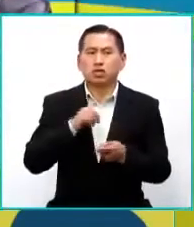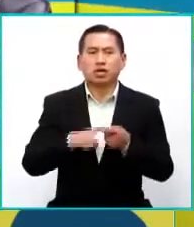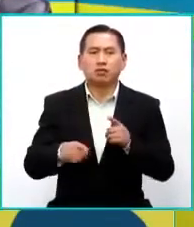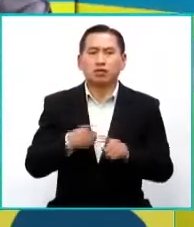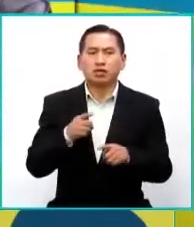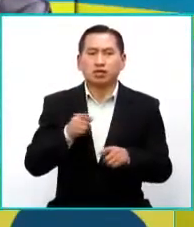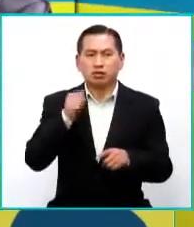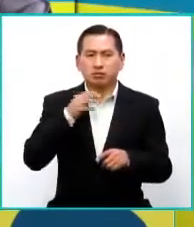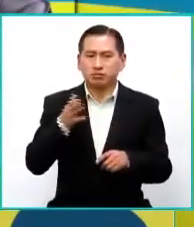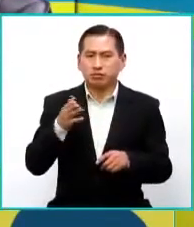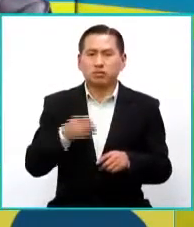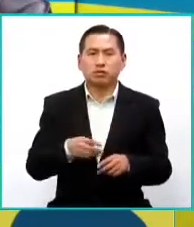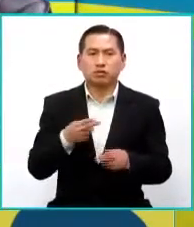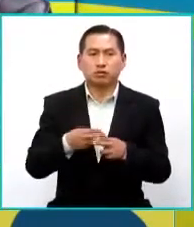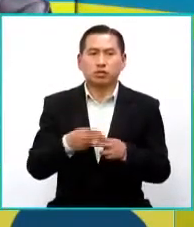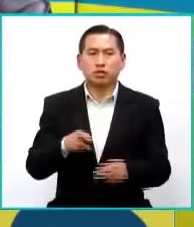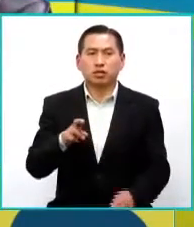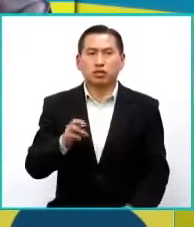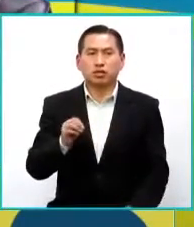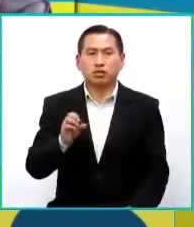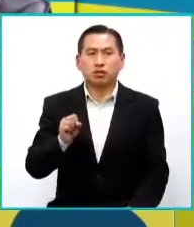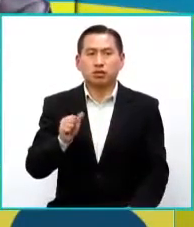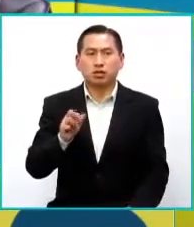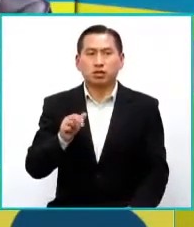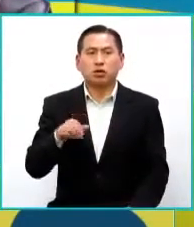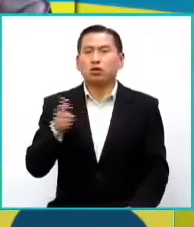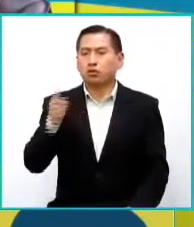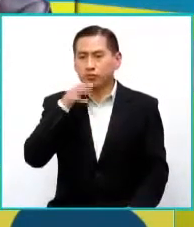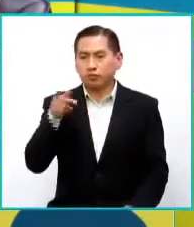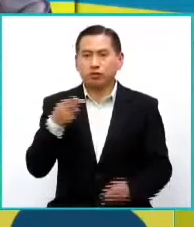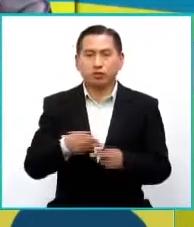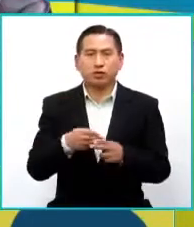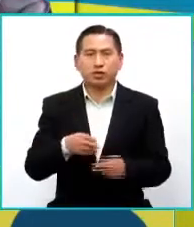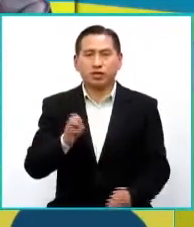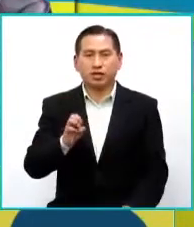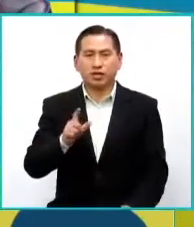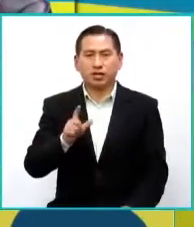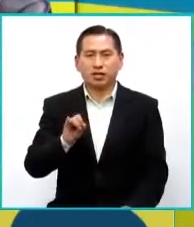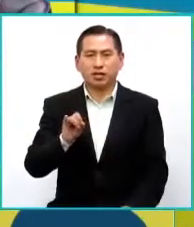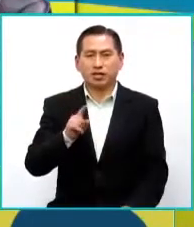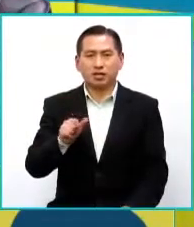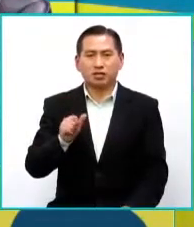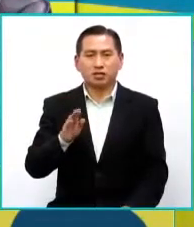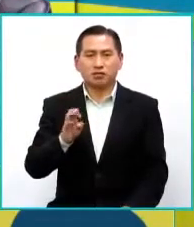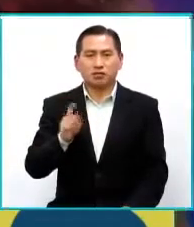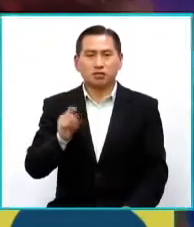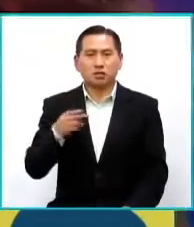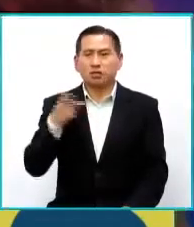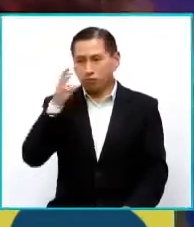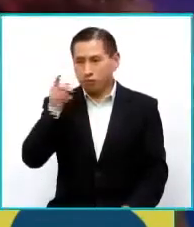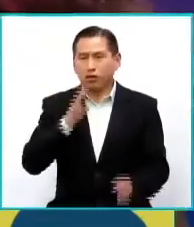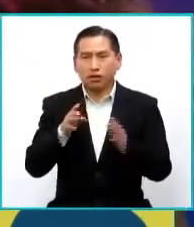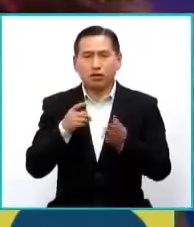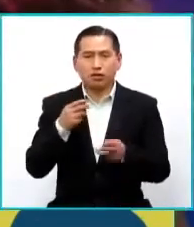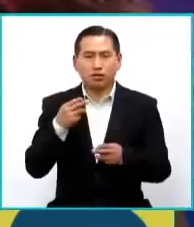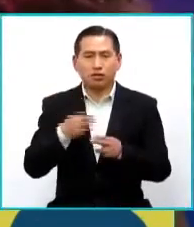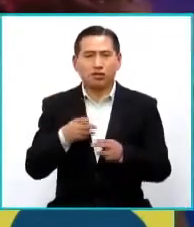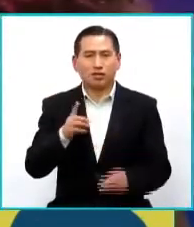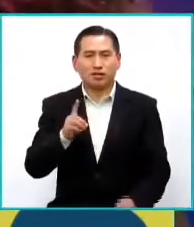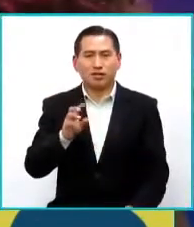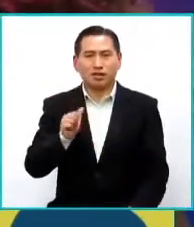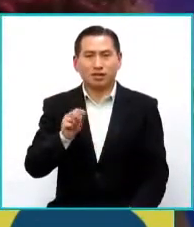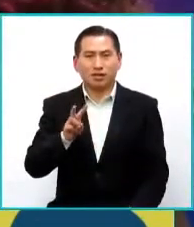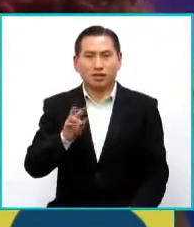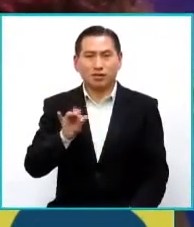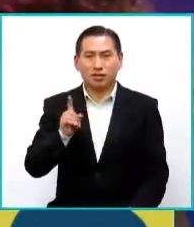de la Rosario Akin, hemos tenido a la Elizabeth Peredo, hemos hablado con el David. Entonces, ha